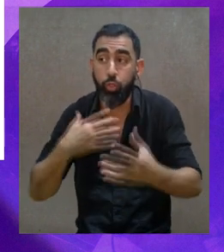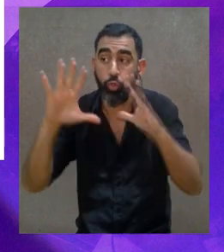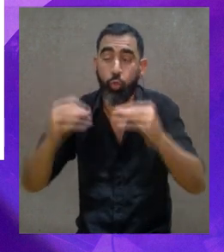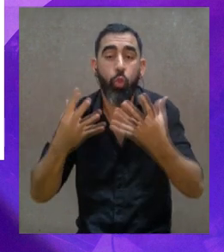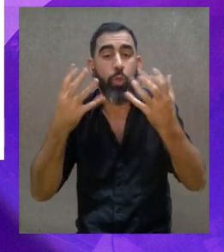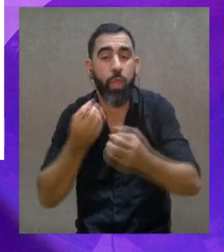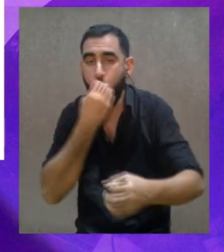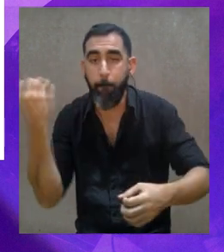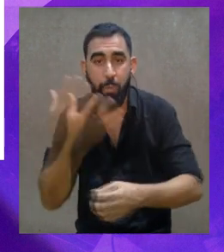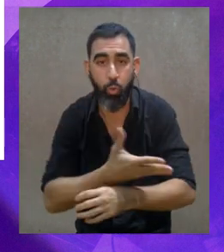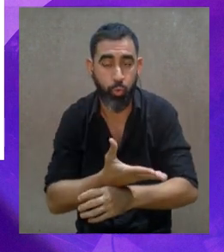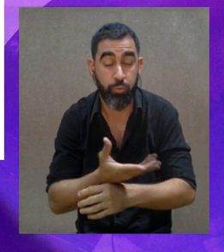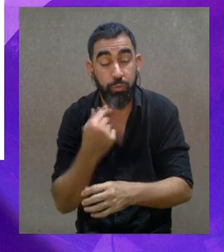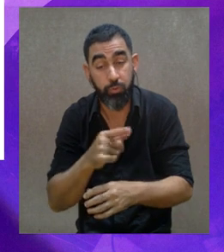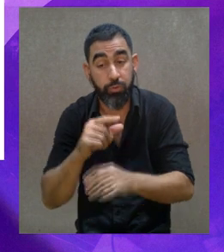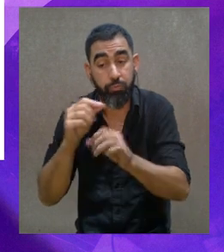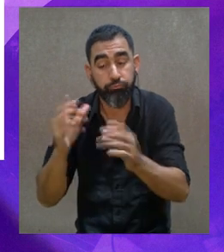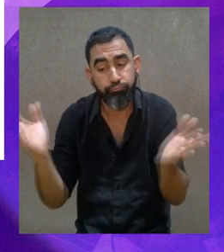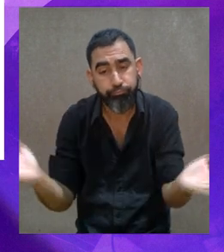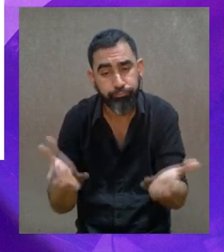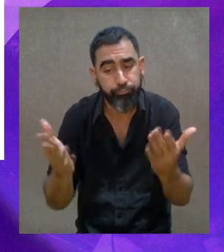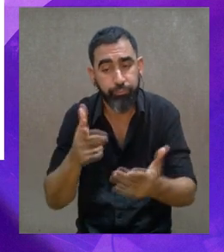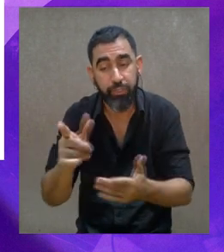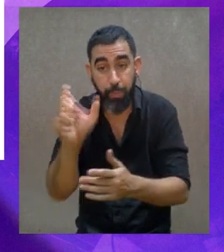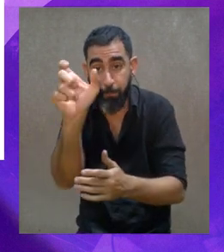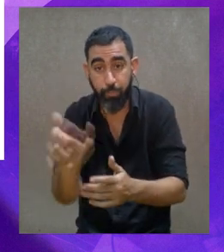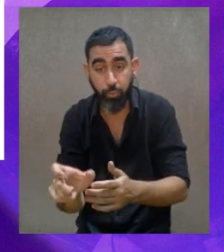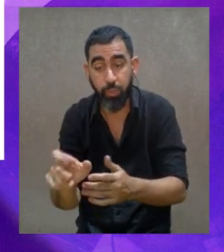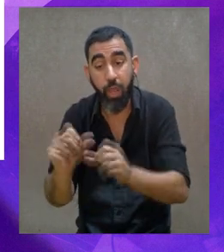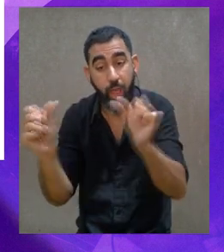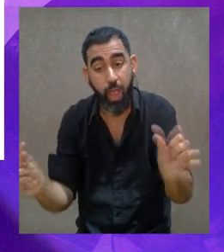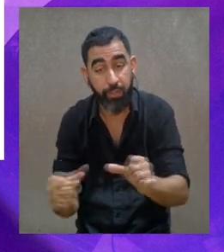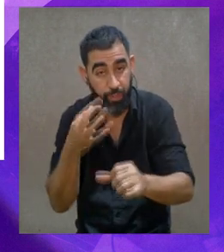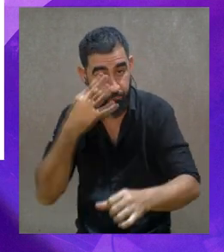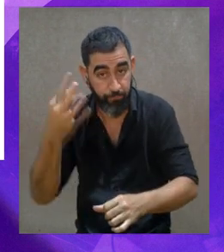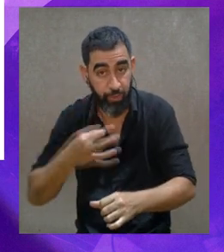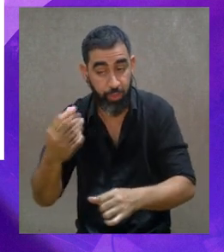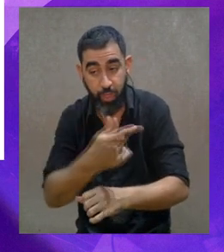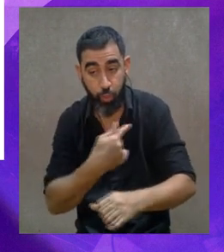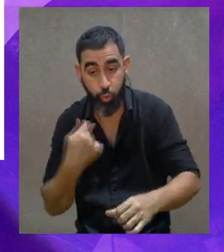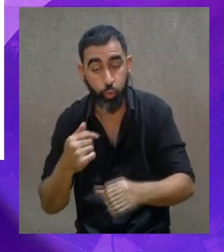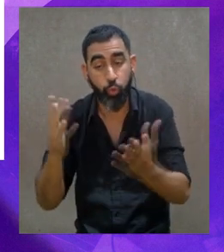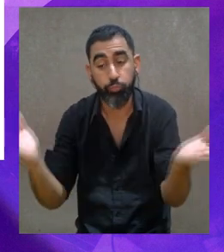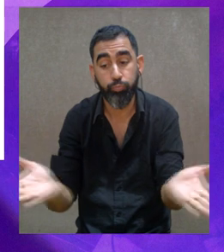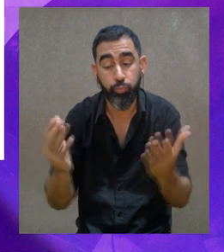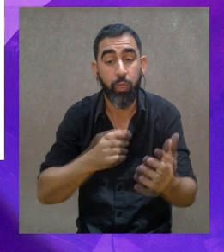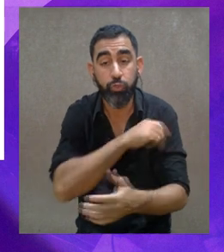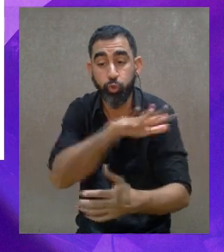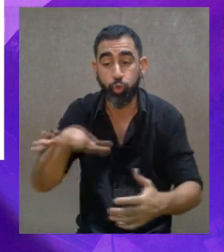ritmo, es una cuestión física, realmente ya es algo de sacarle el romanticismo a la música y de sacarle